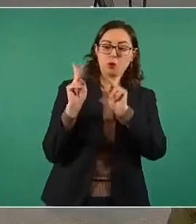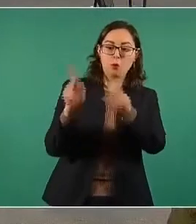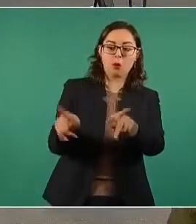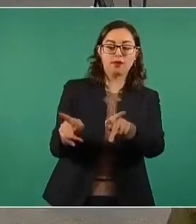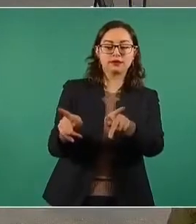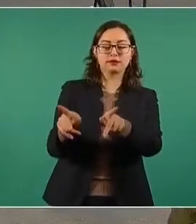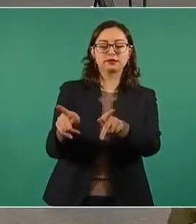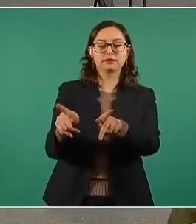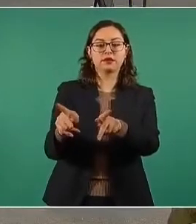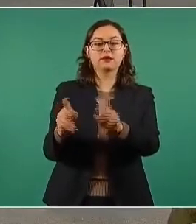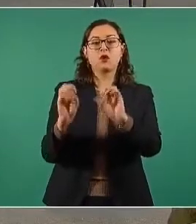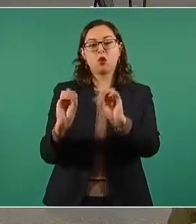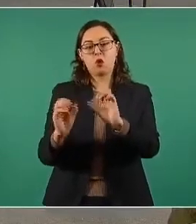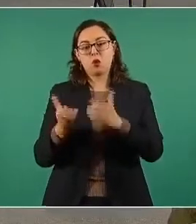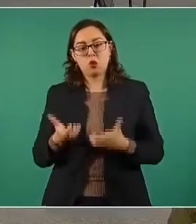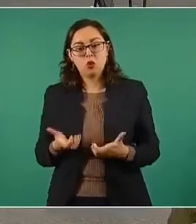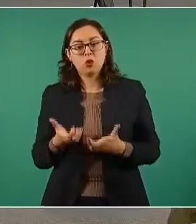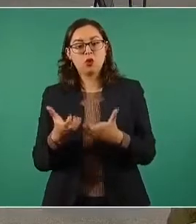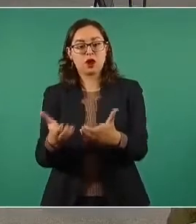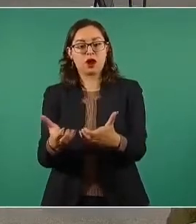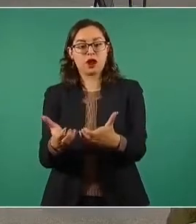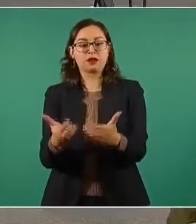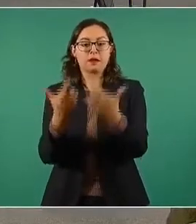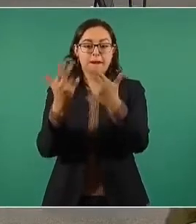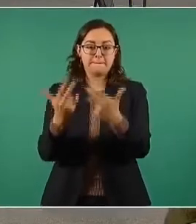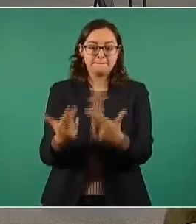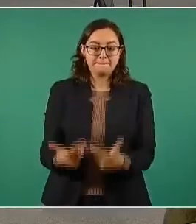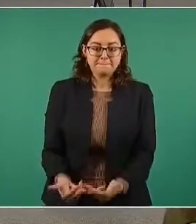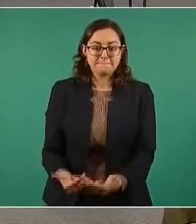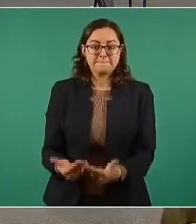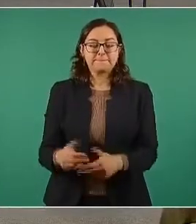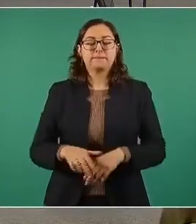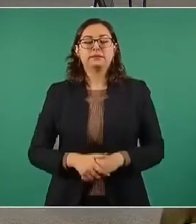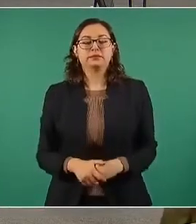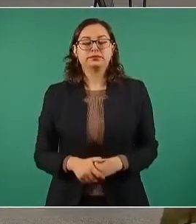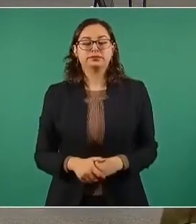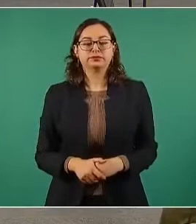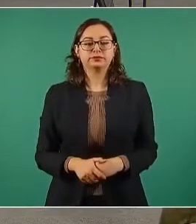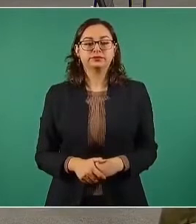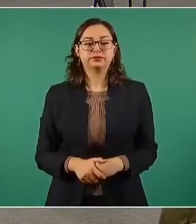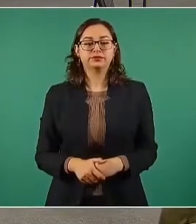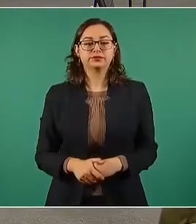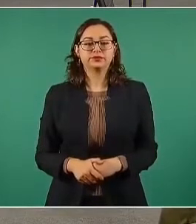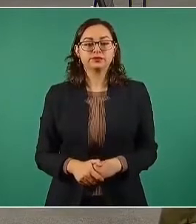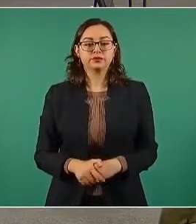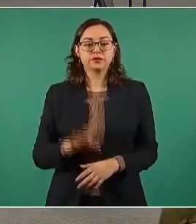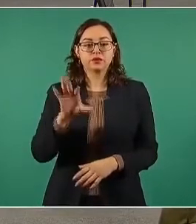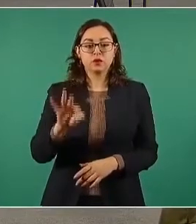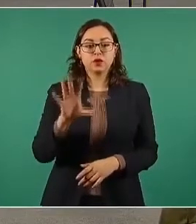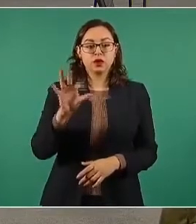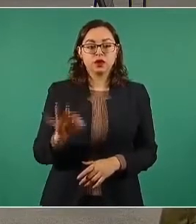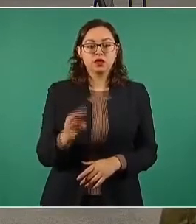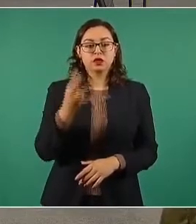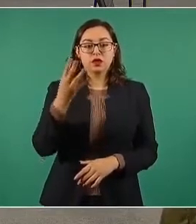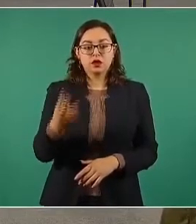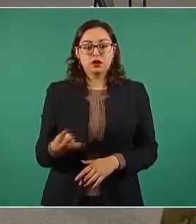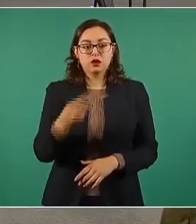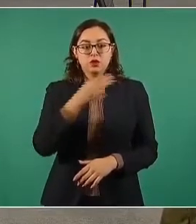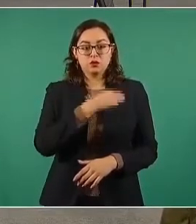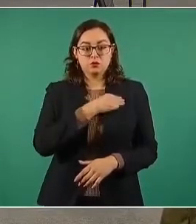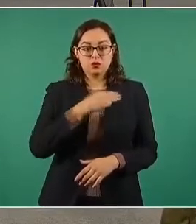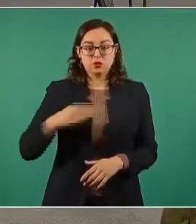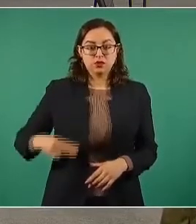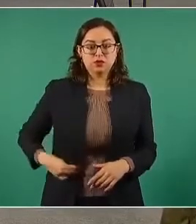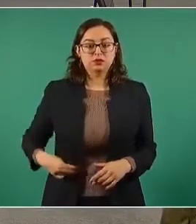comunicación y también derrumbes con 22. 44 municipios de seis